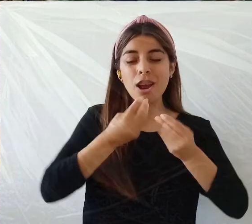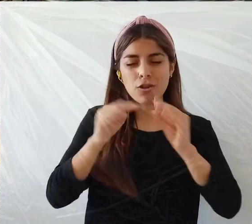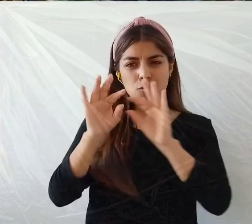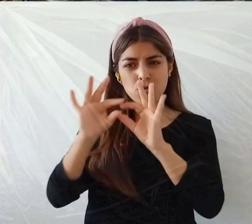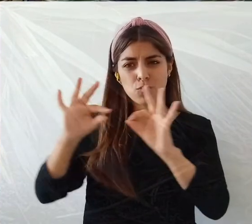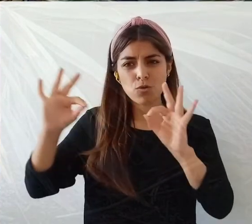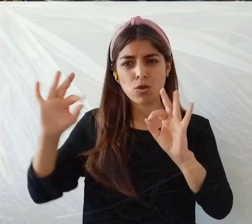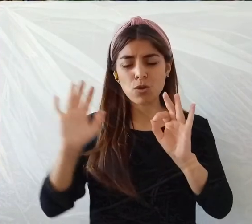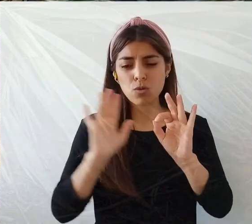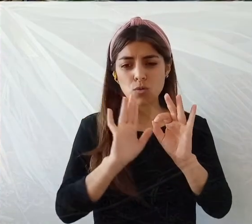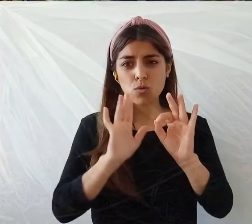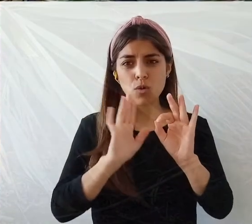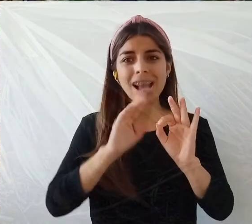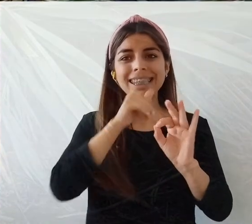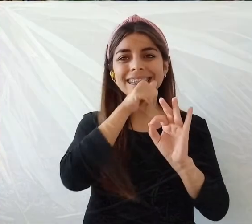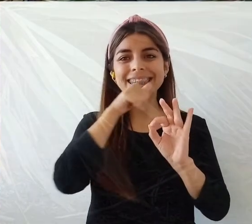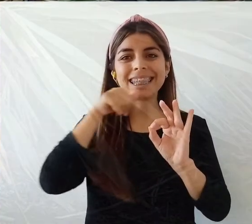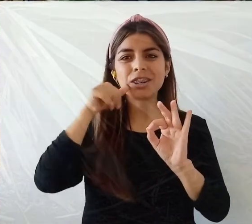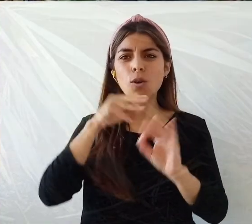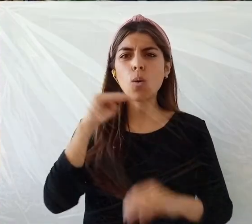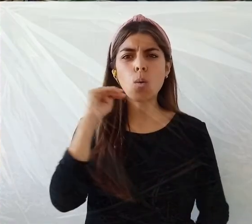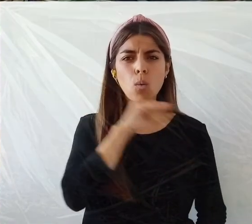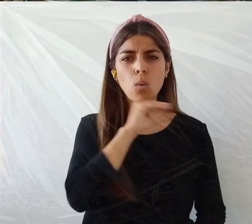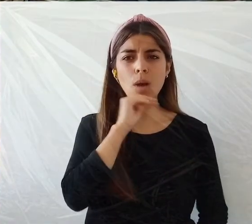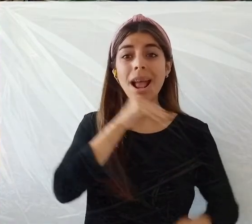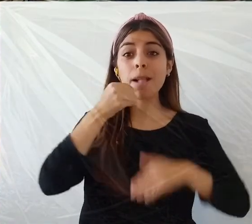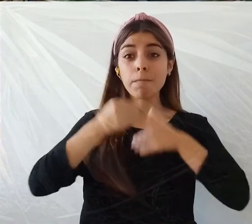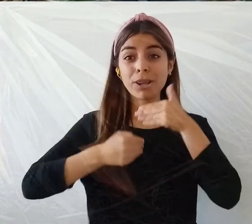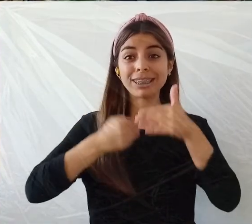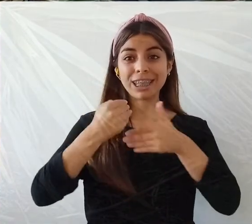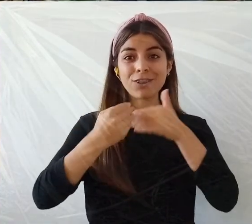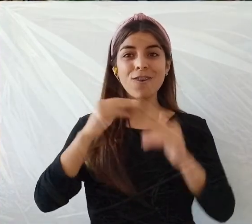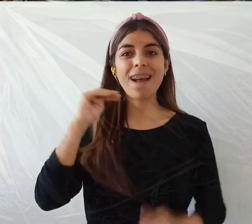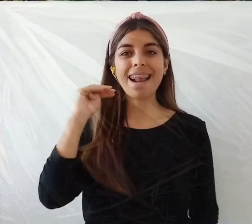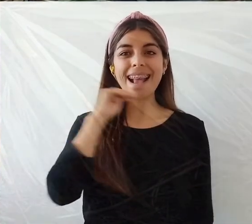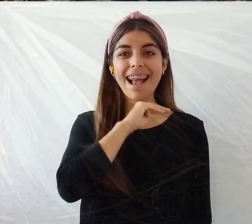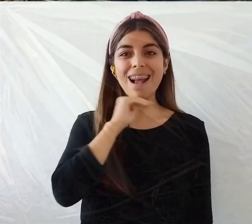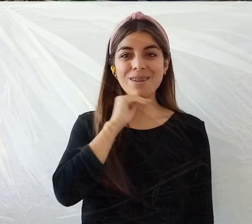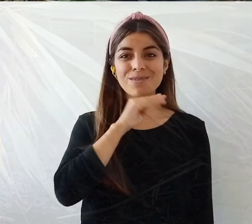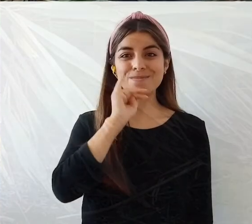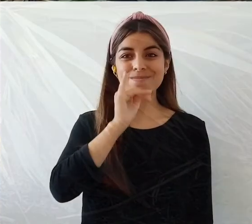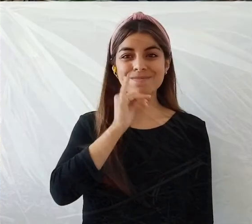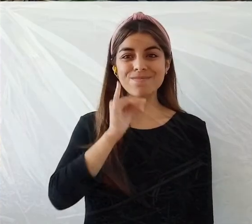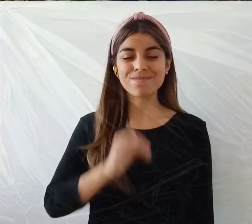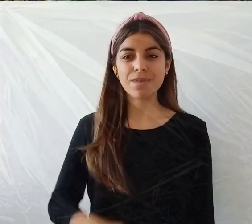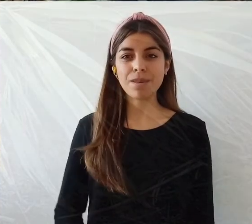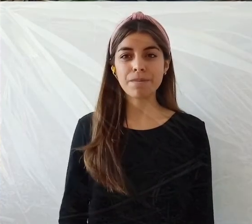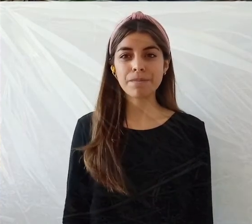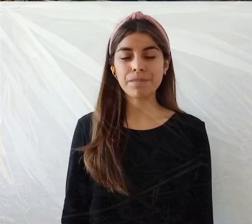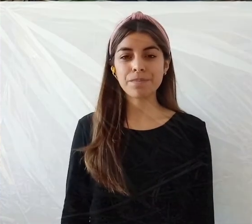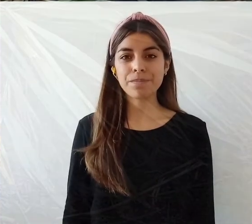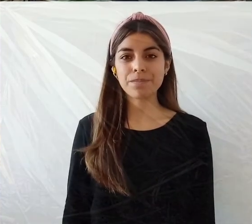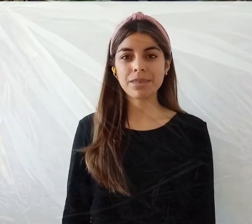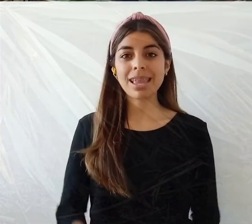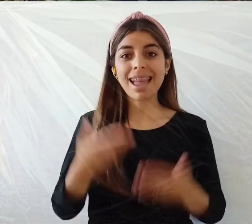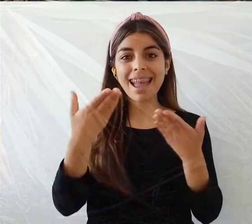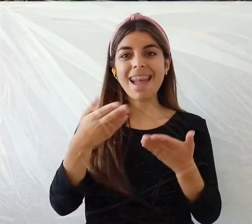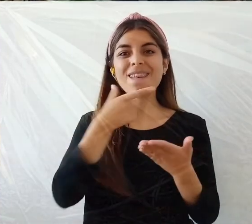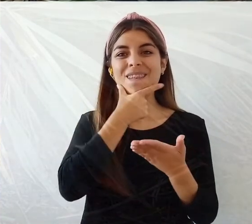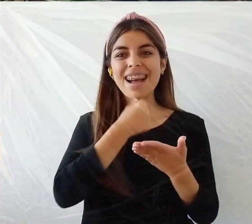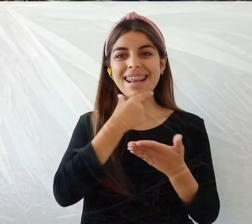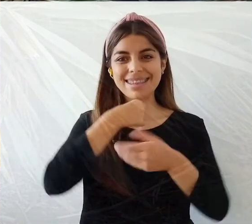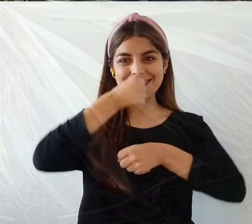manila. ¿Es rápido el proceso? Sí, es rápido el proceso de la manila. Para trabajarla.